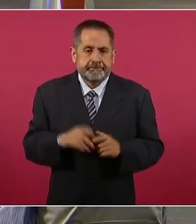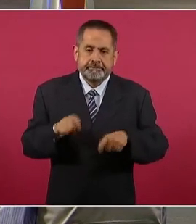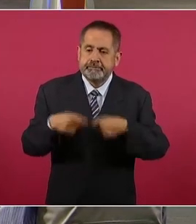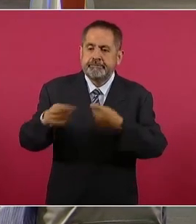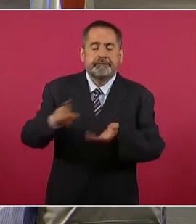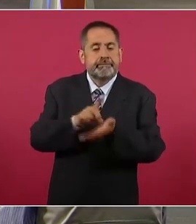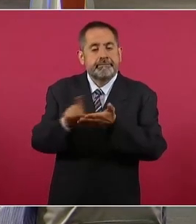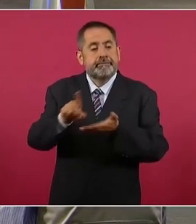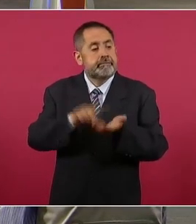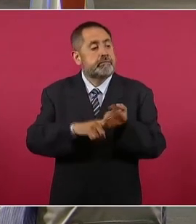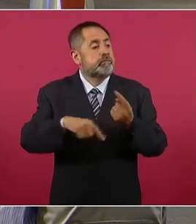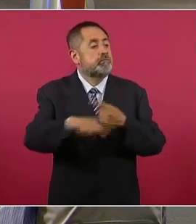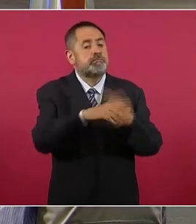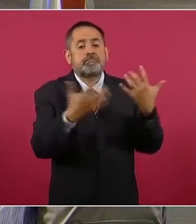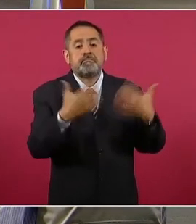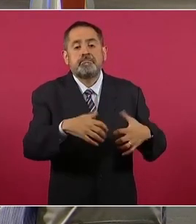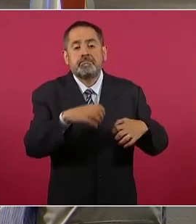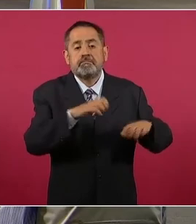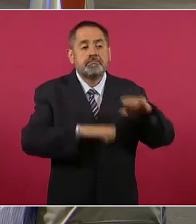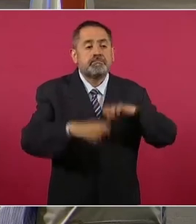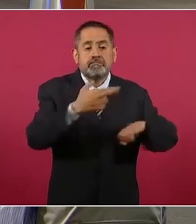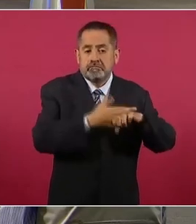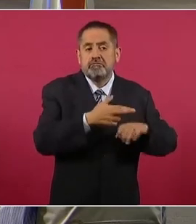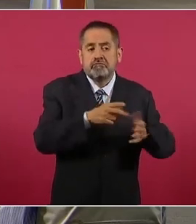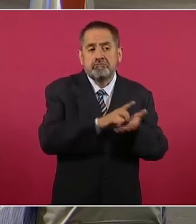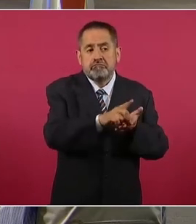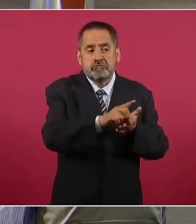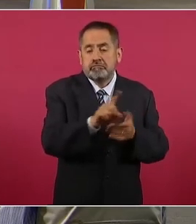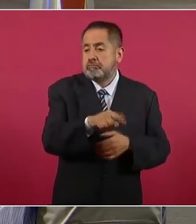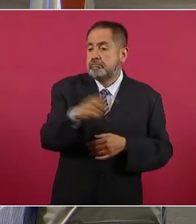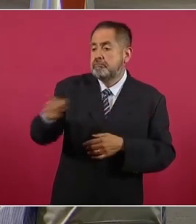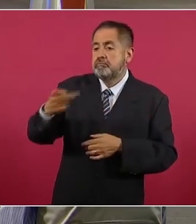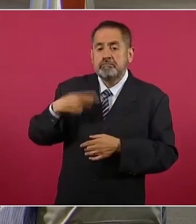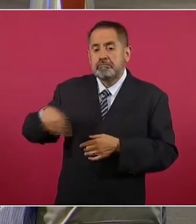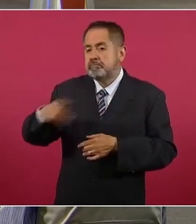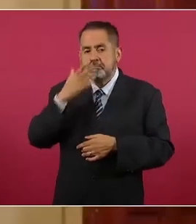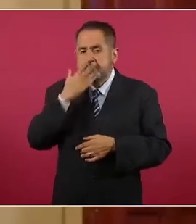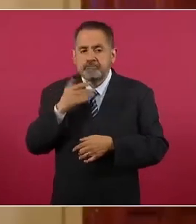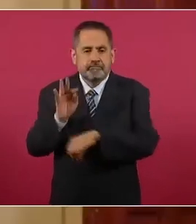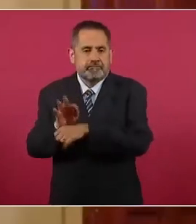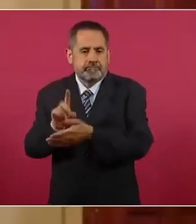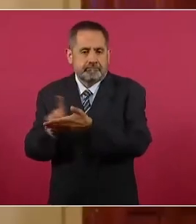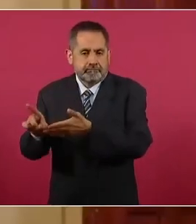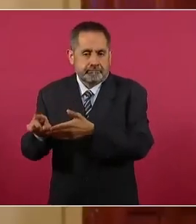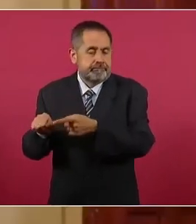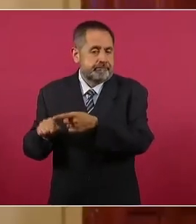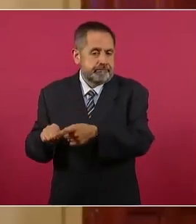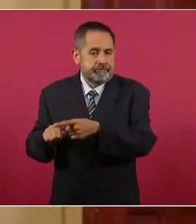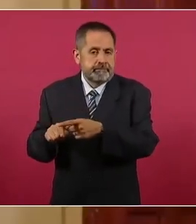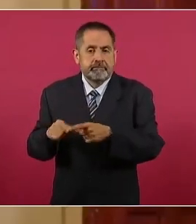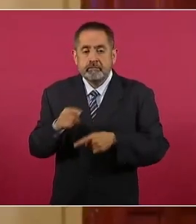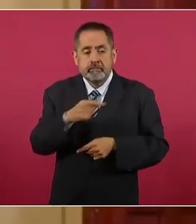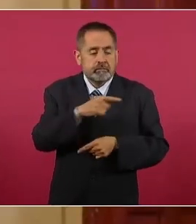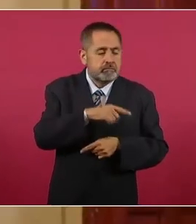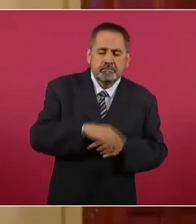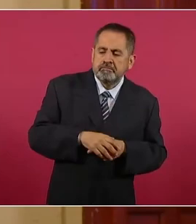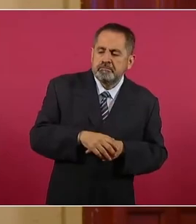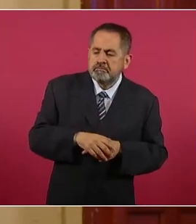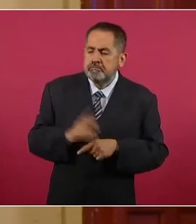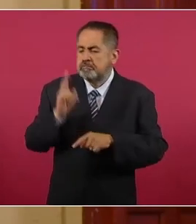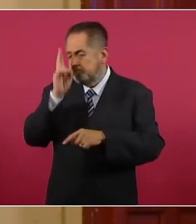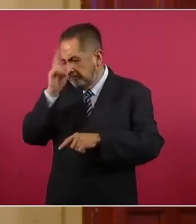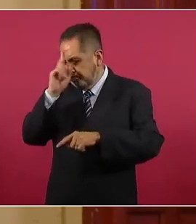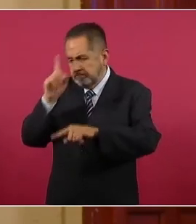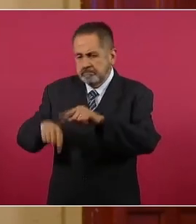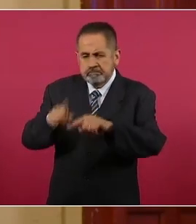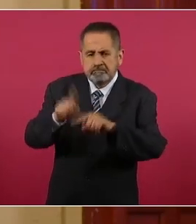derechos de las empresas, pero no los de los ciudadanos y permiten la censura previa y violan